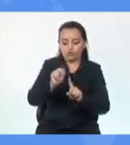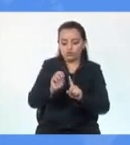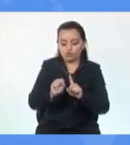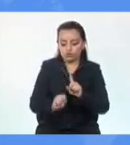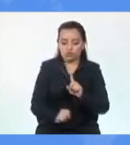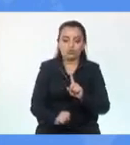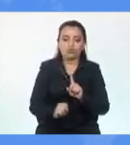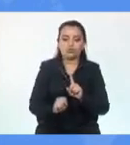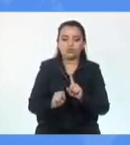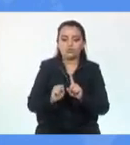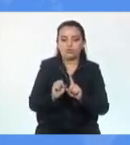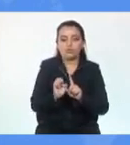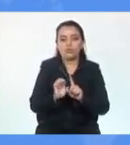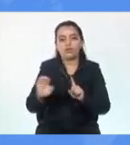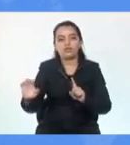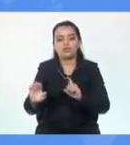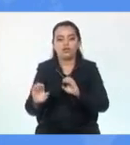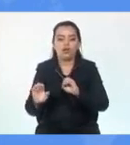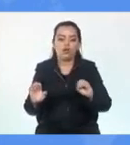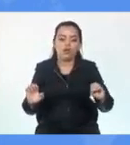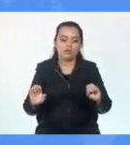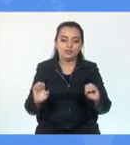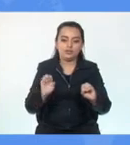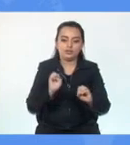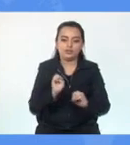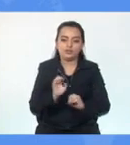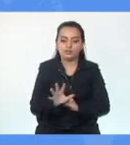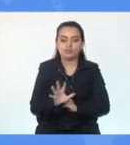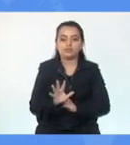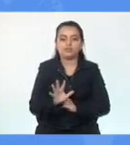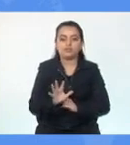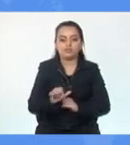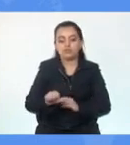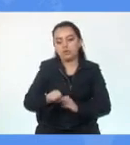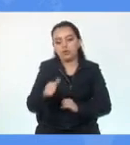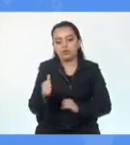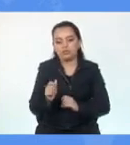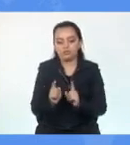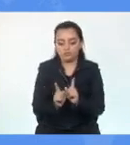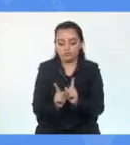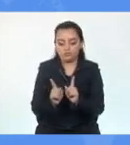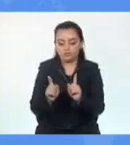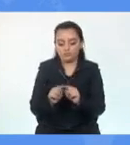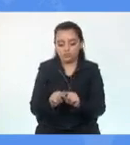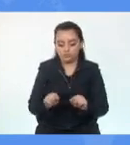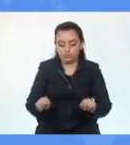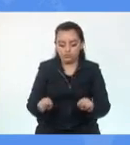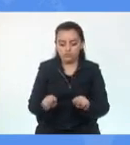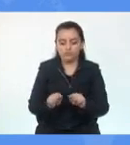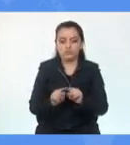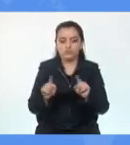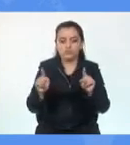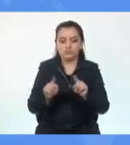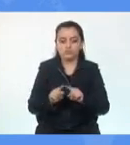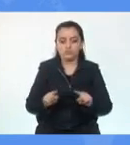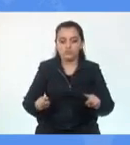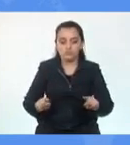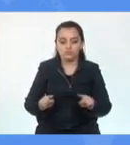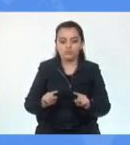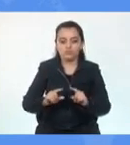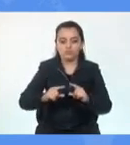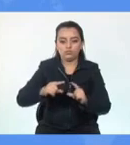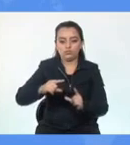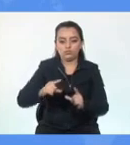de ellos permite dividir el horizonte en sectores o cuadrantes de 90 grados. Entre cada uno de ellos